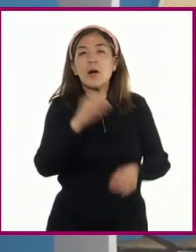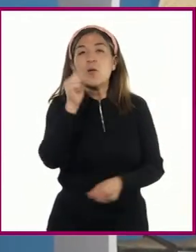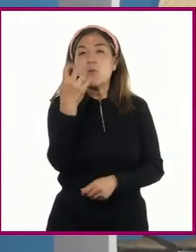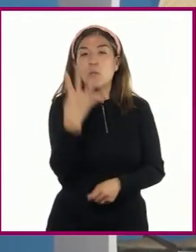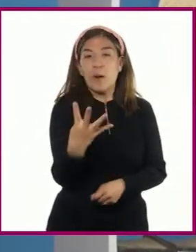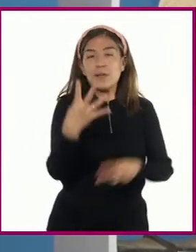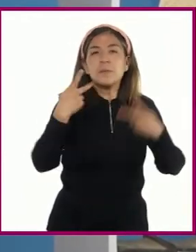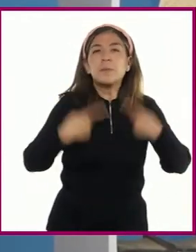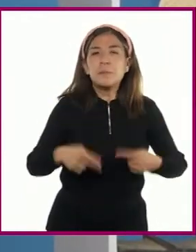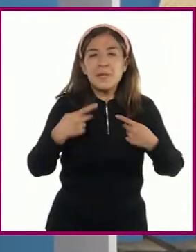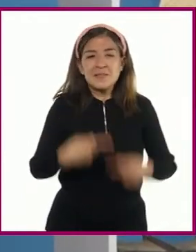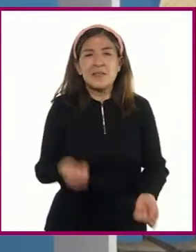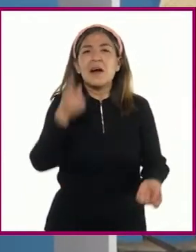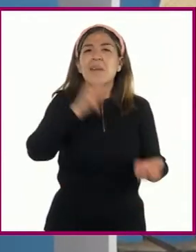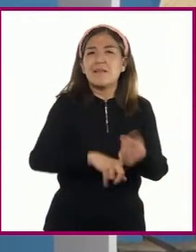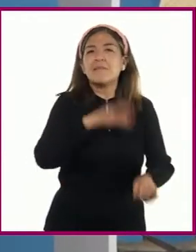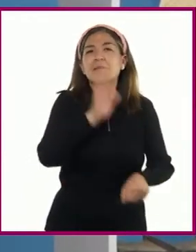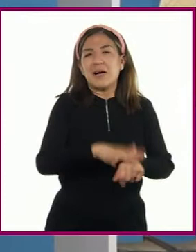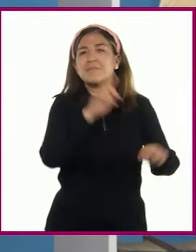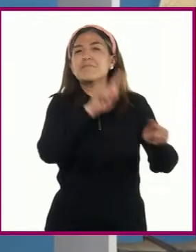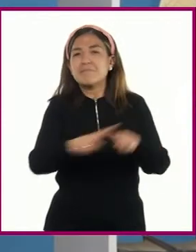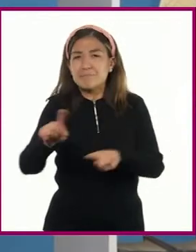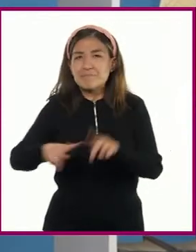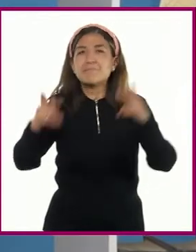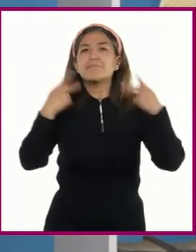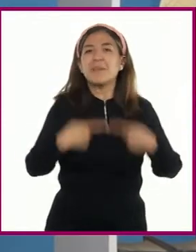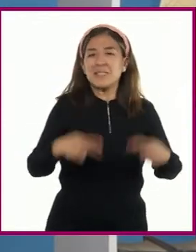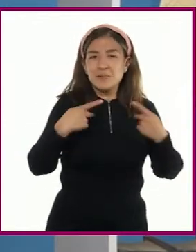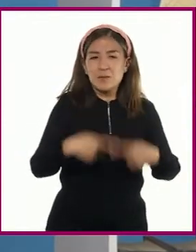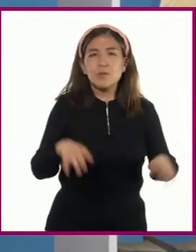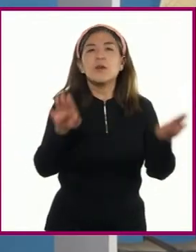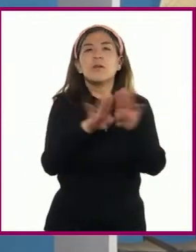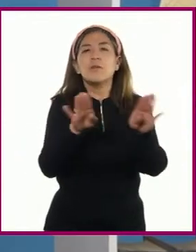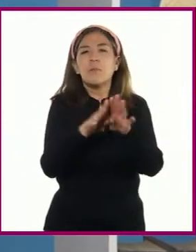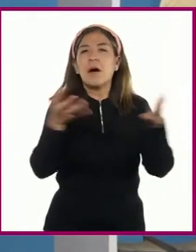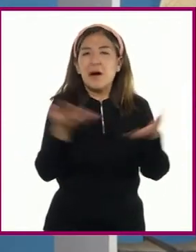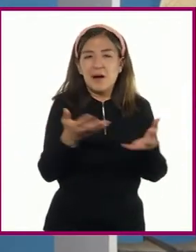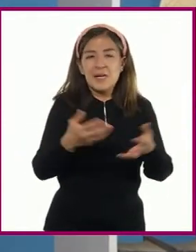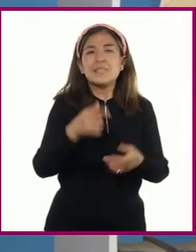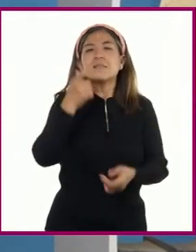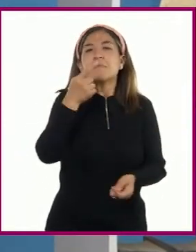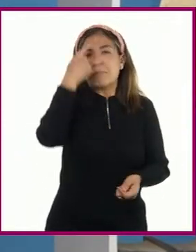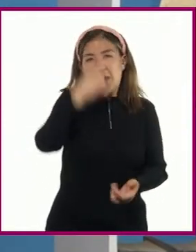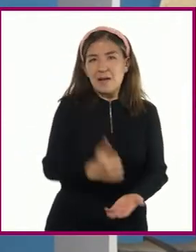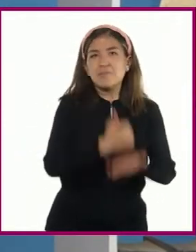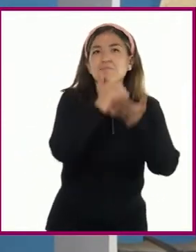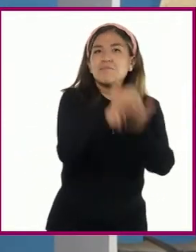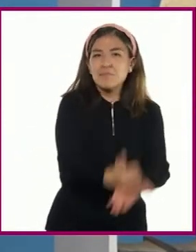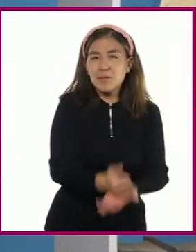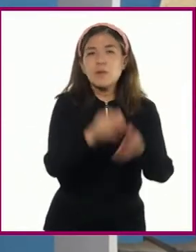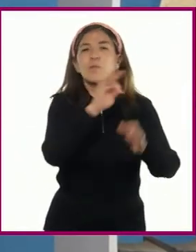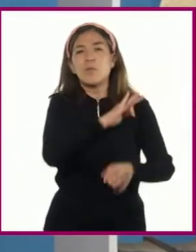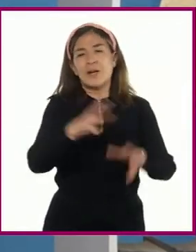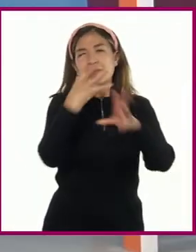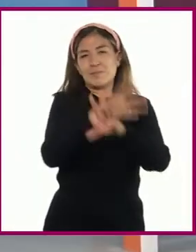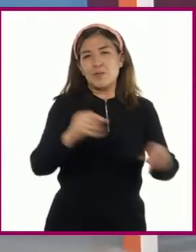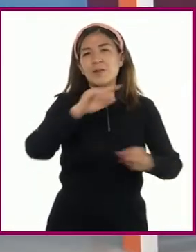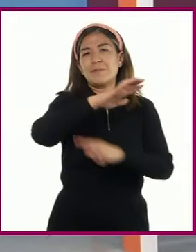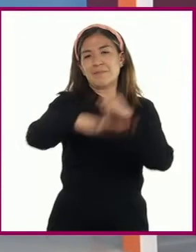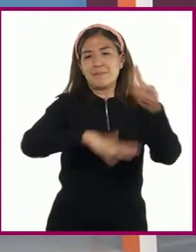personalidades de una gran cantidad de ciudadanos y ciudadanas que han realizado hazañas relevantes para la sociedad.